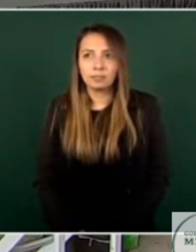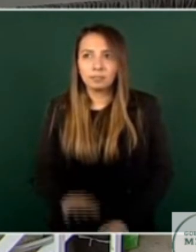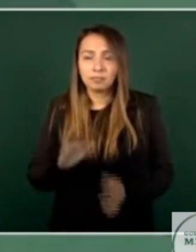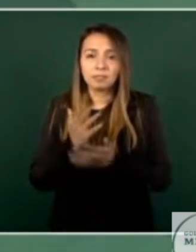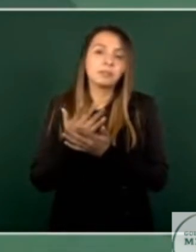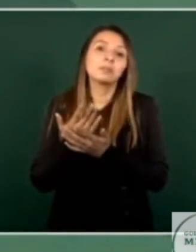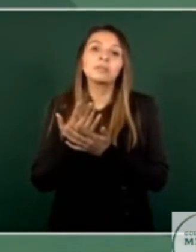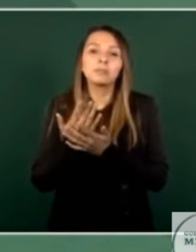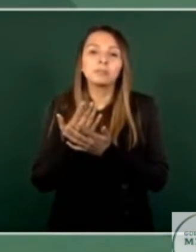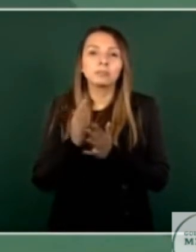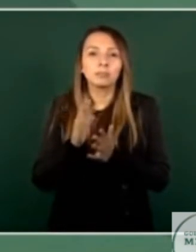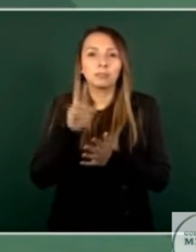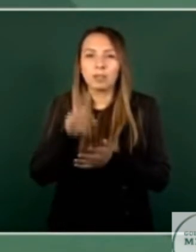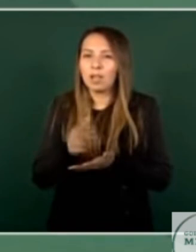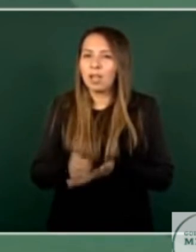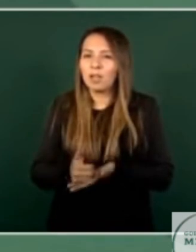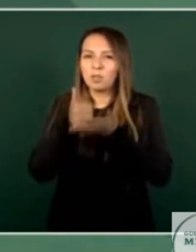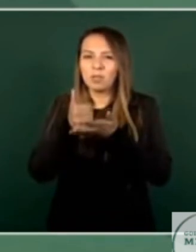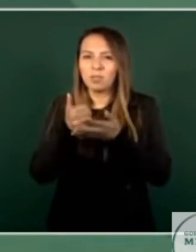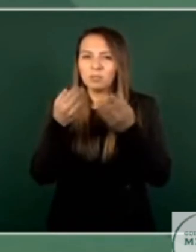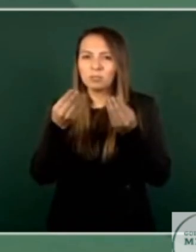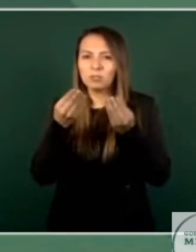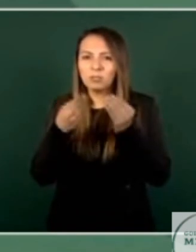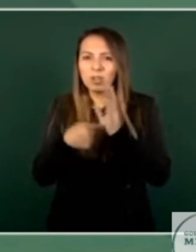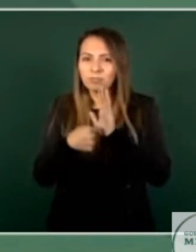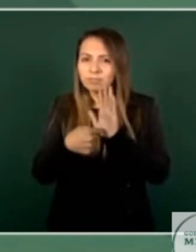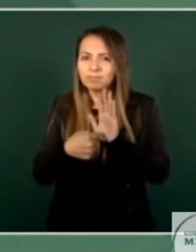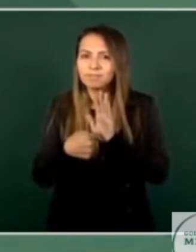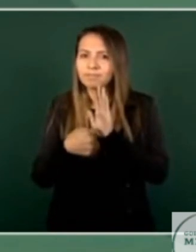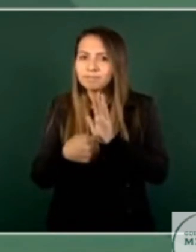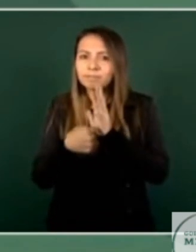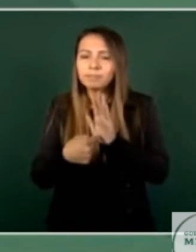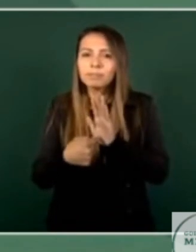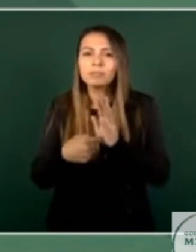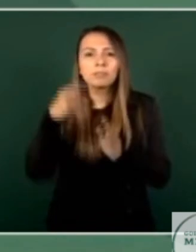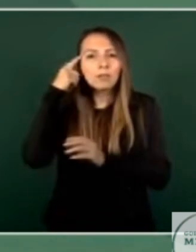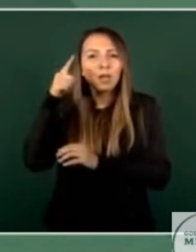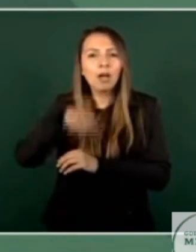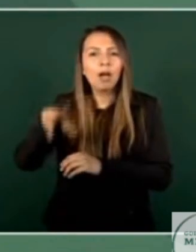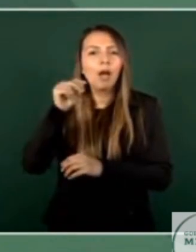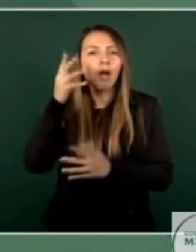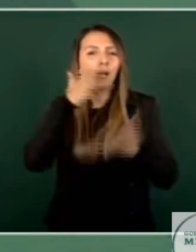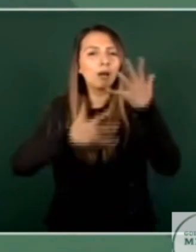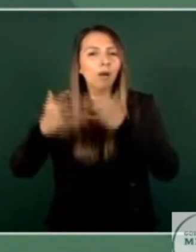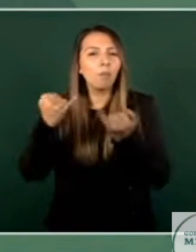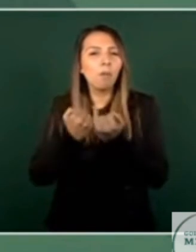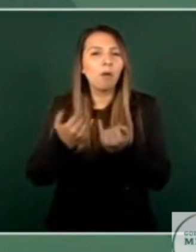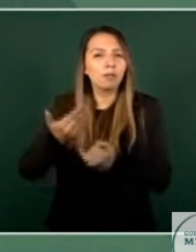porque esto ayuda mucho a que no nos confundan lamentamos